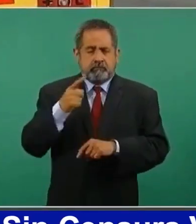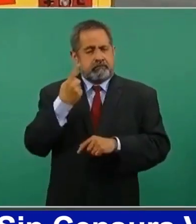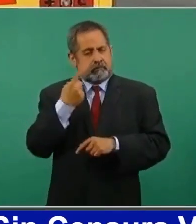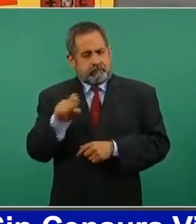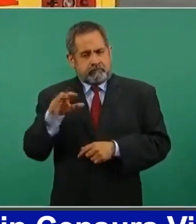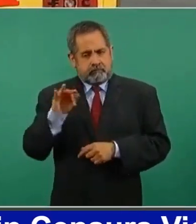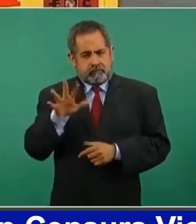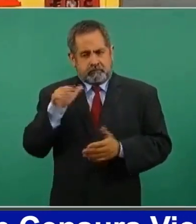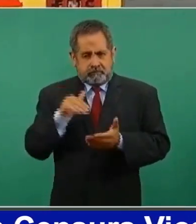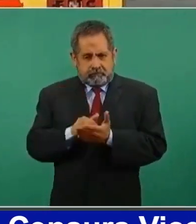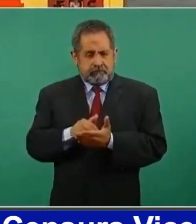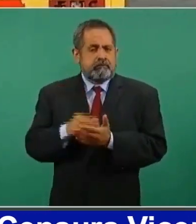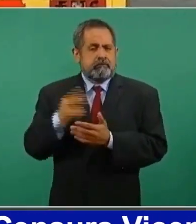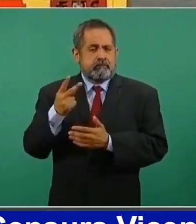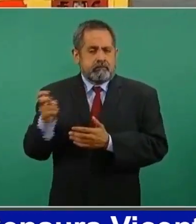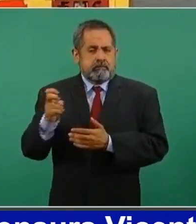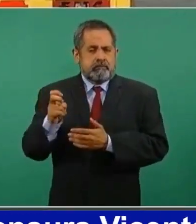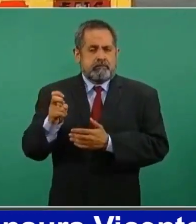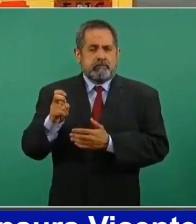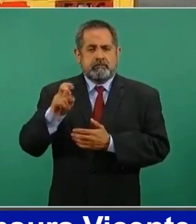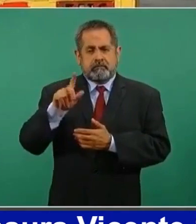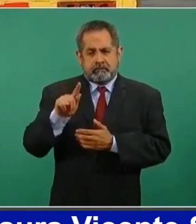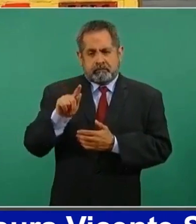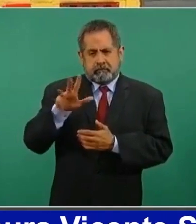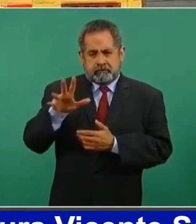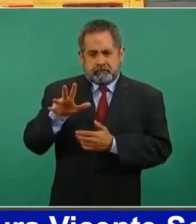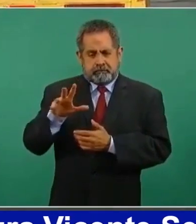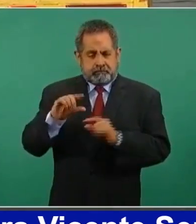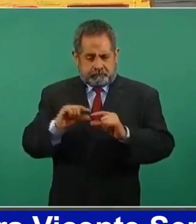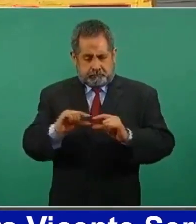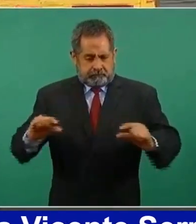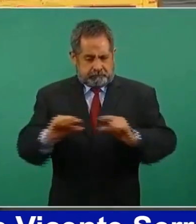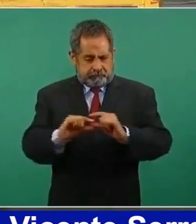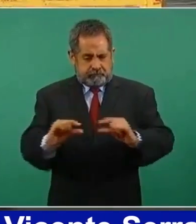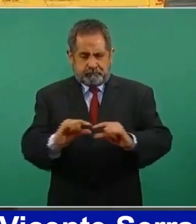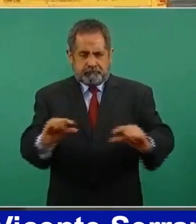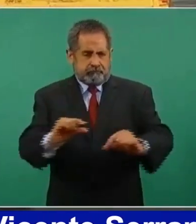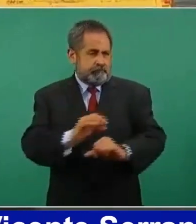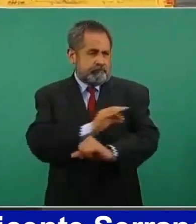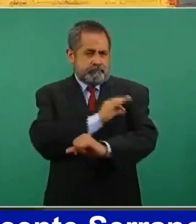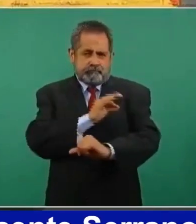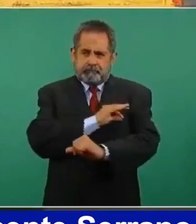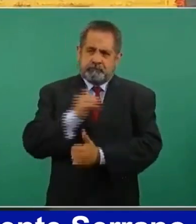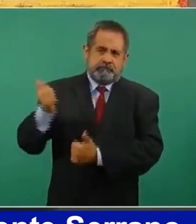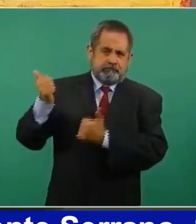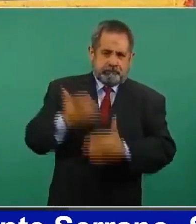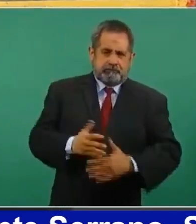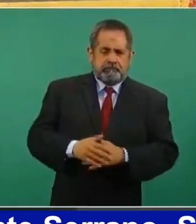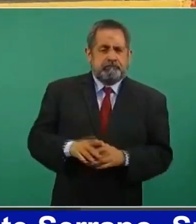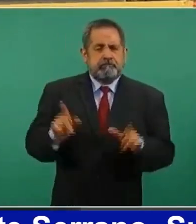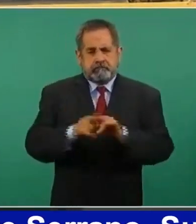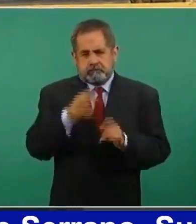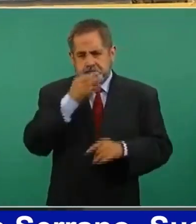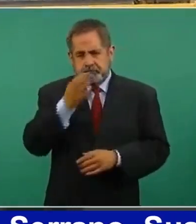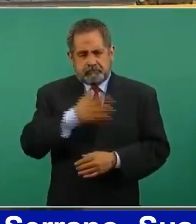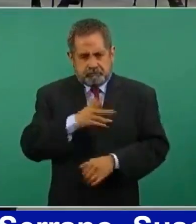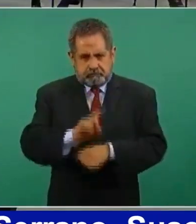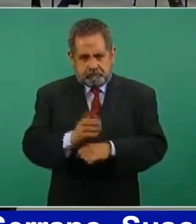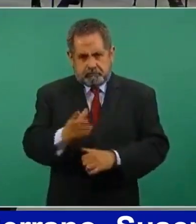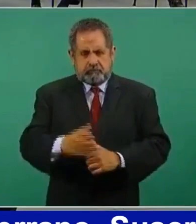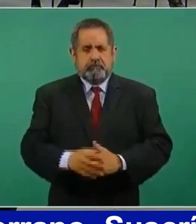145 mil 275 dosis, señor presidente. Es cuanto. Buen día, señor.